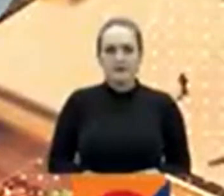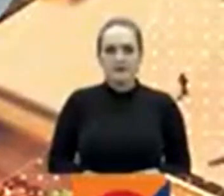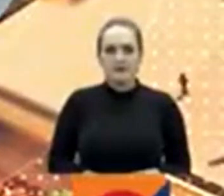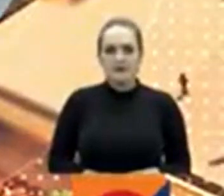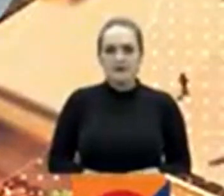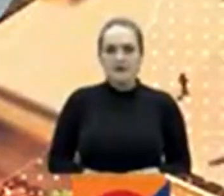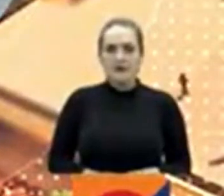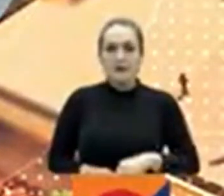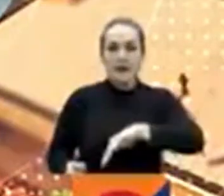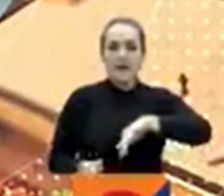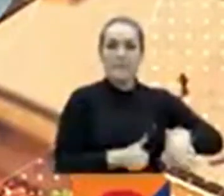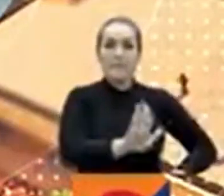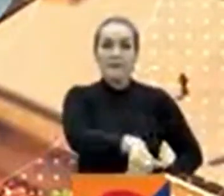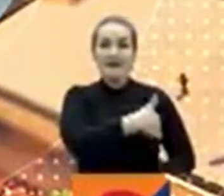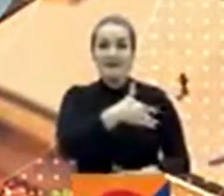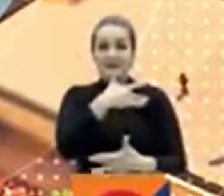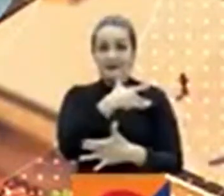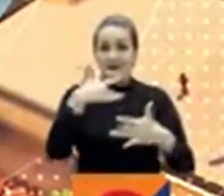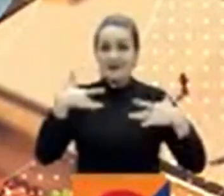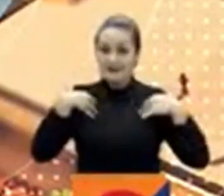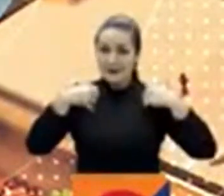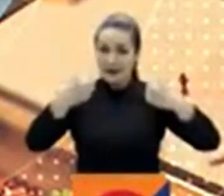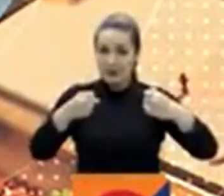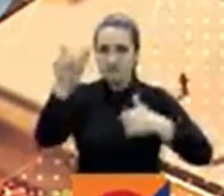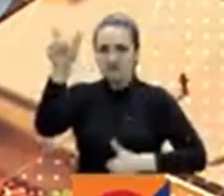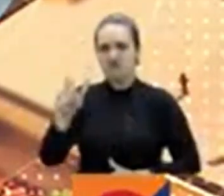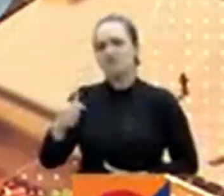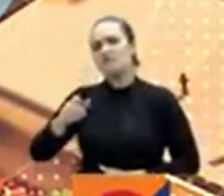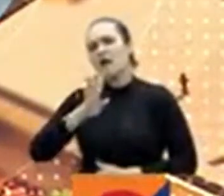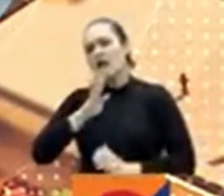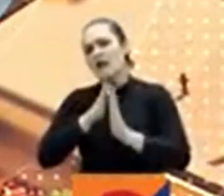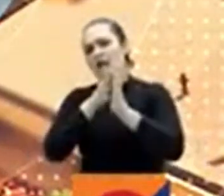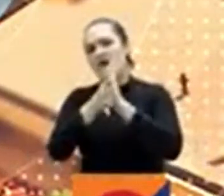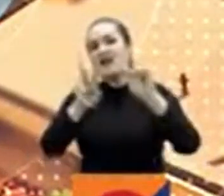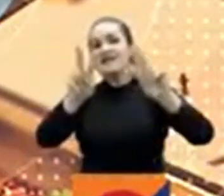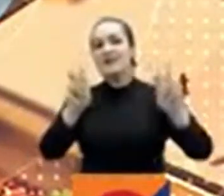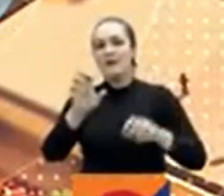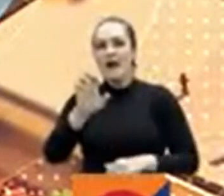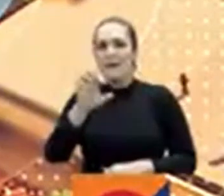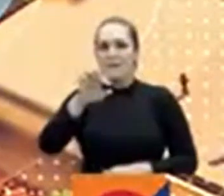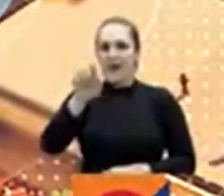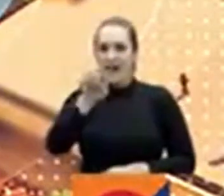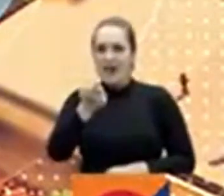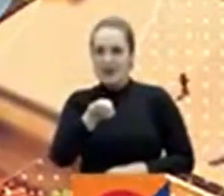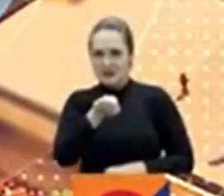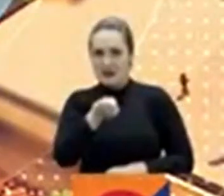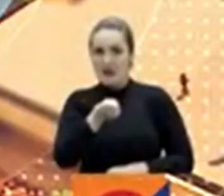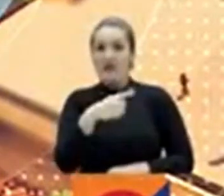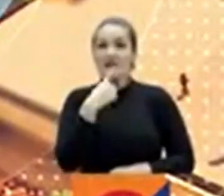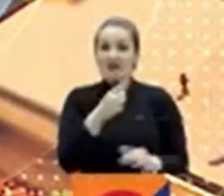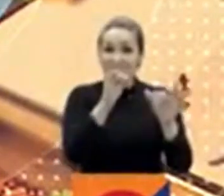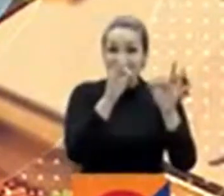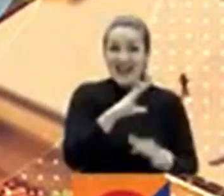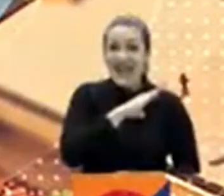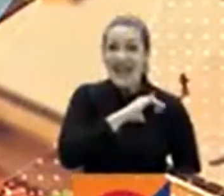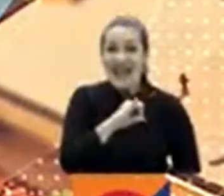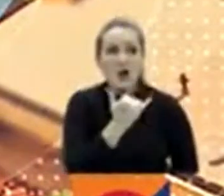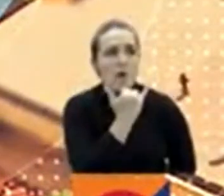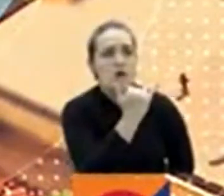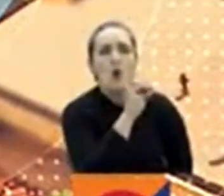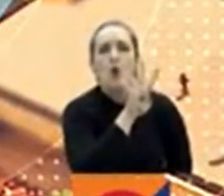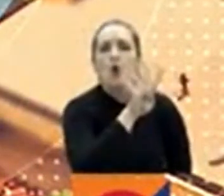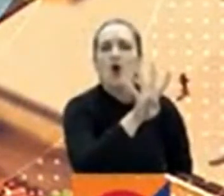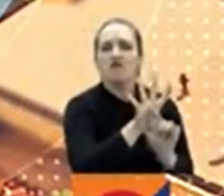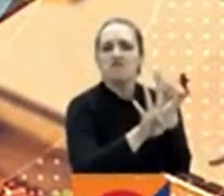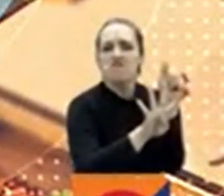La ministra de Salud habló sobre la situación de las EPS en Cali. Solo cuatro cumplen con buenos indicadores